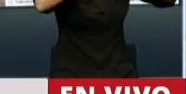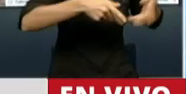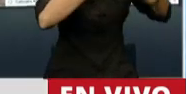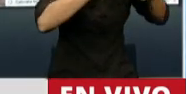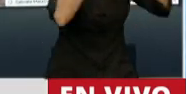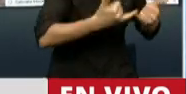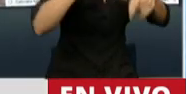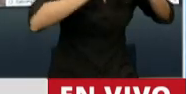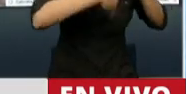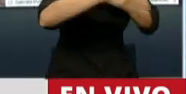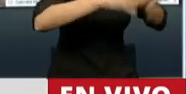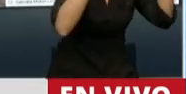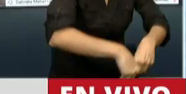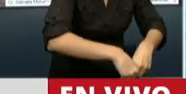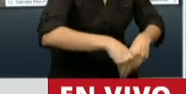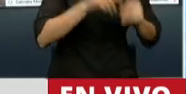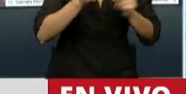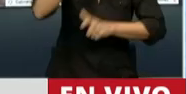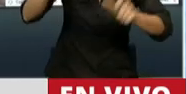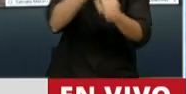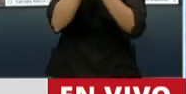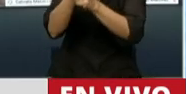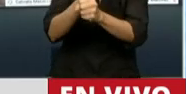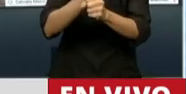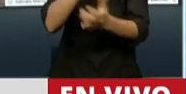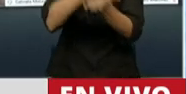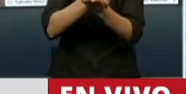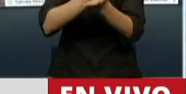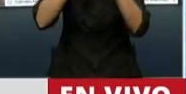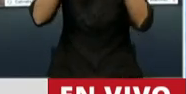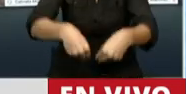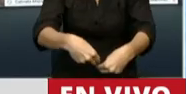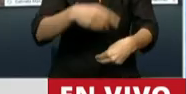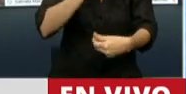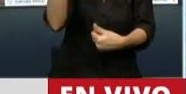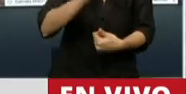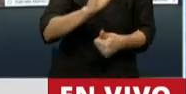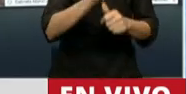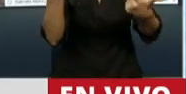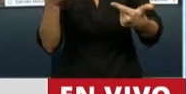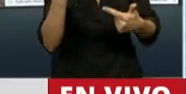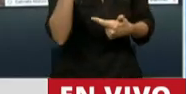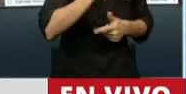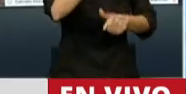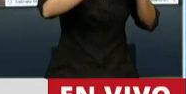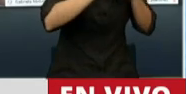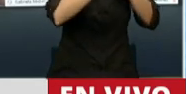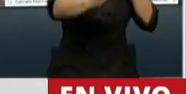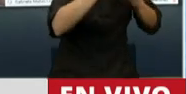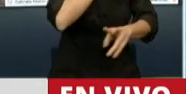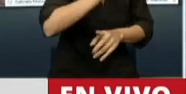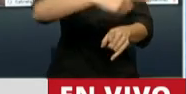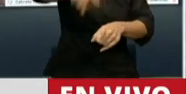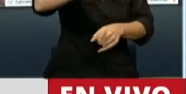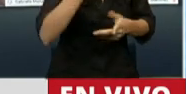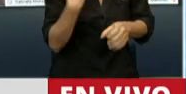es con los millones de trabajadores que perdieron derechos, es con las mujeres que engrosan las filas de la pobreza en la Argentina. Diputado, a usted